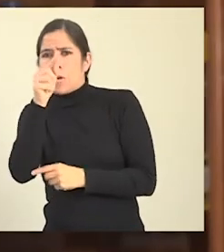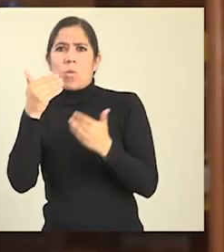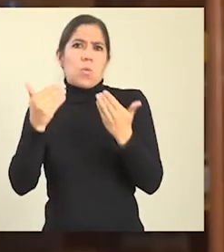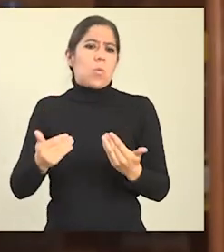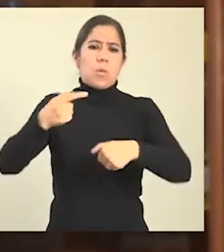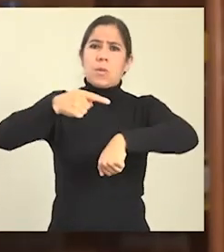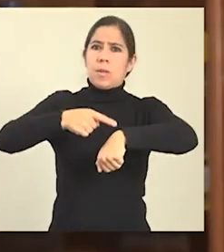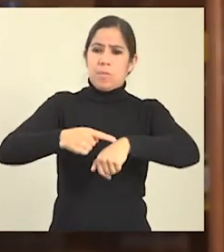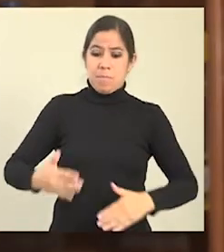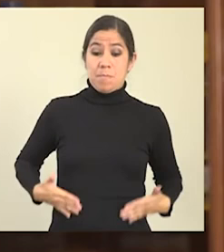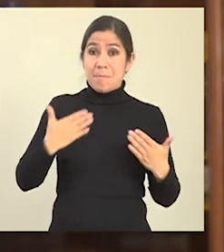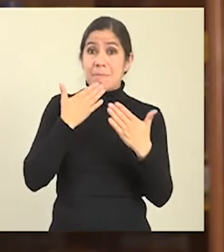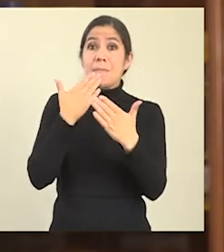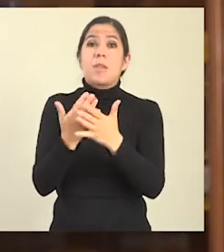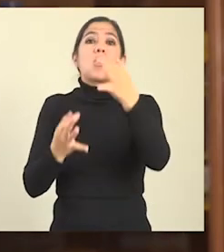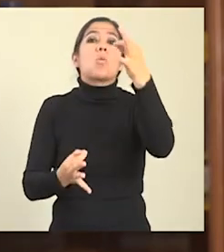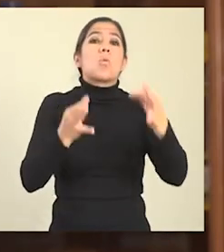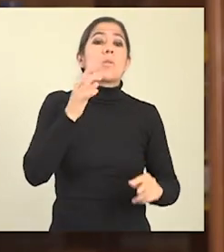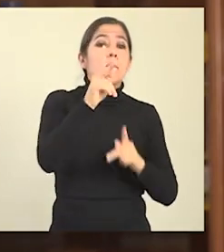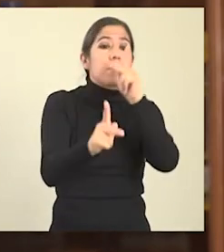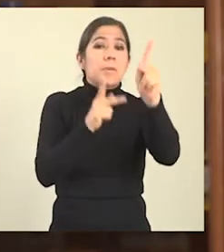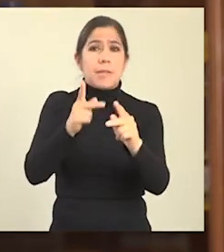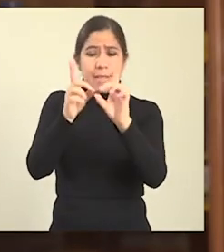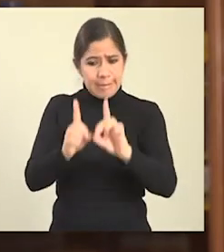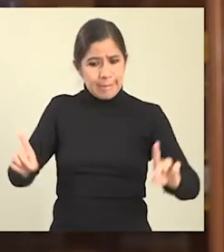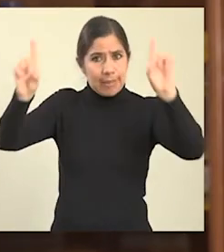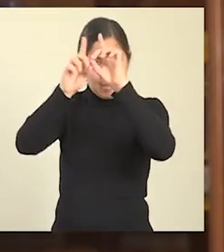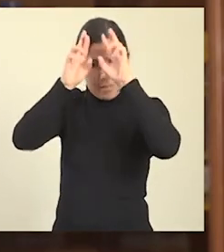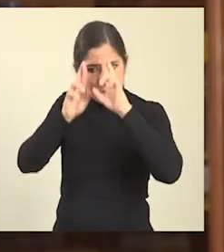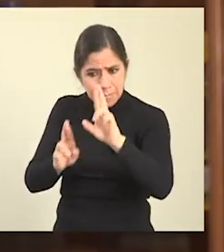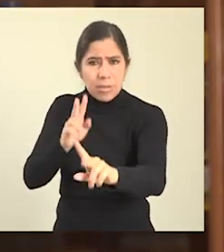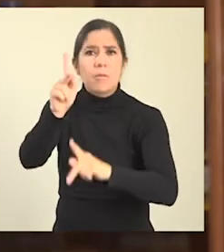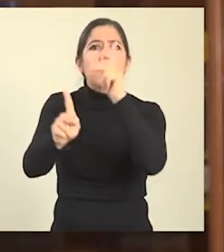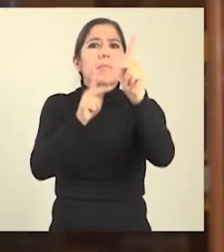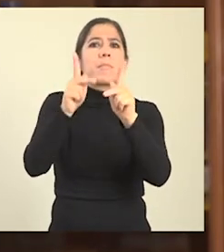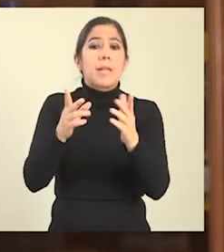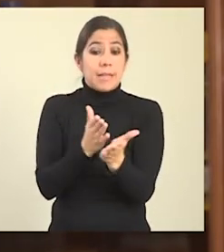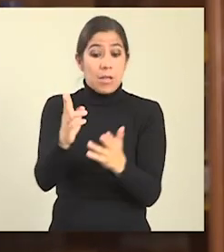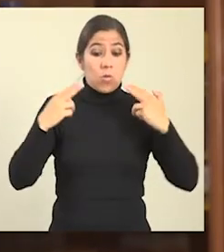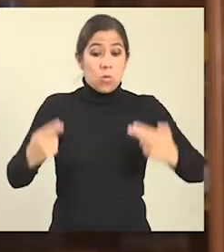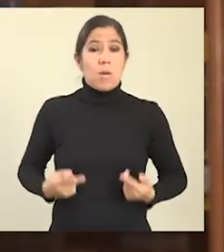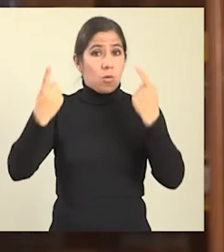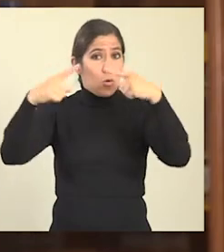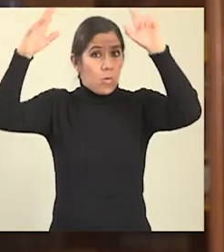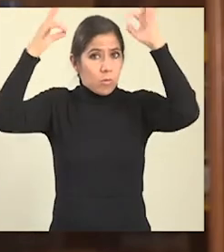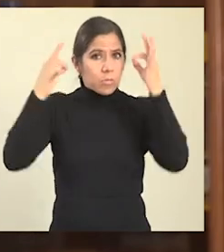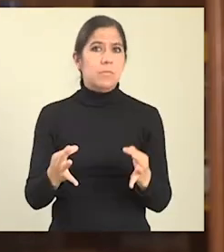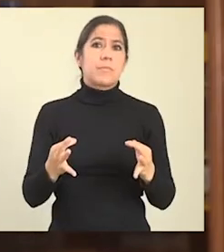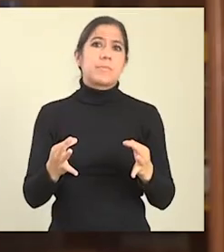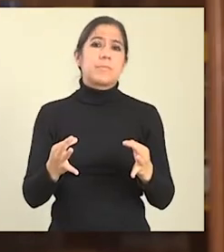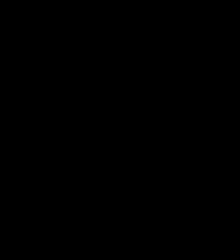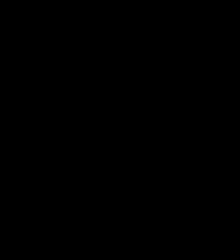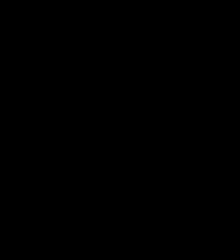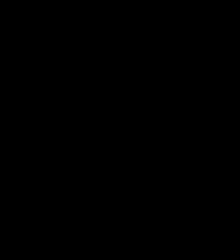vislumbran en el horizonte un vivir bien con justicia para los pueblos, dignidad para sus estantes y vigencia plena de los derechos